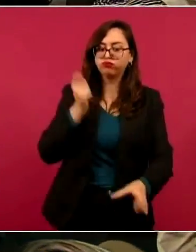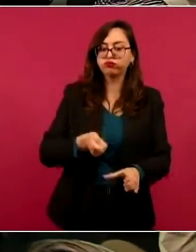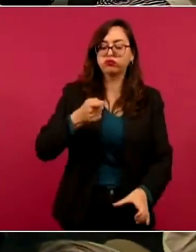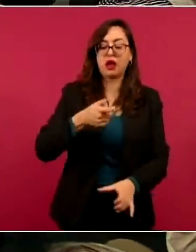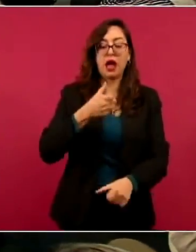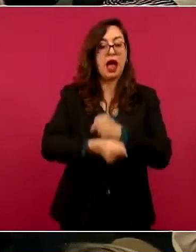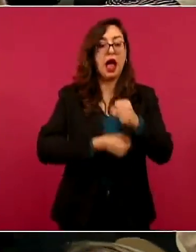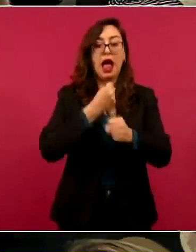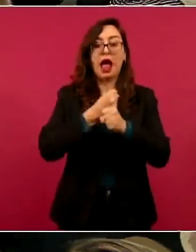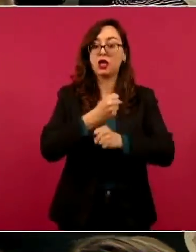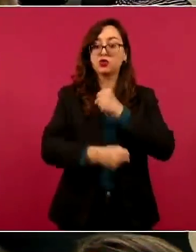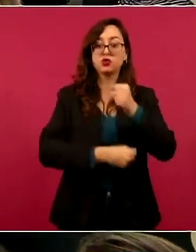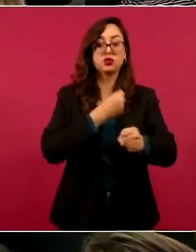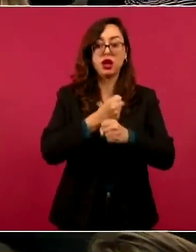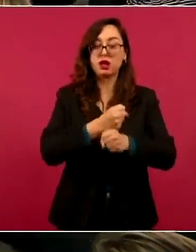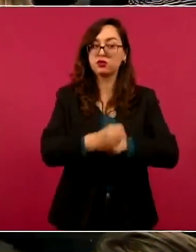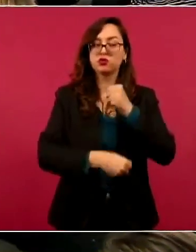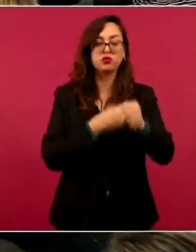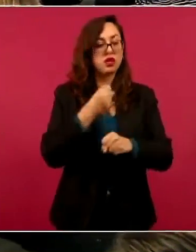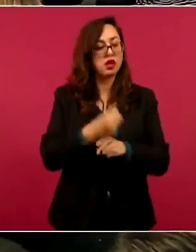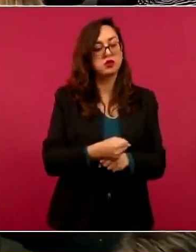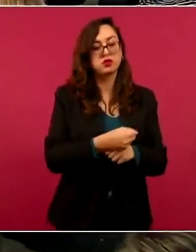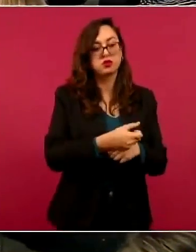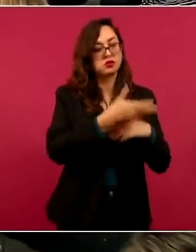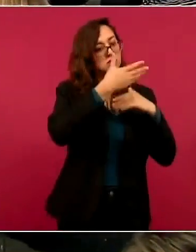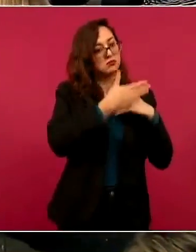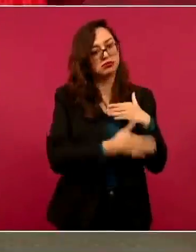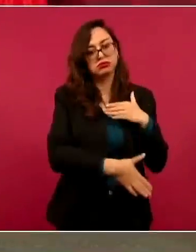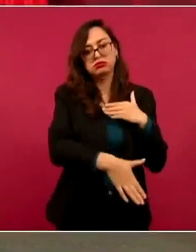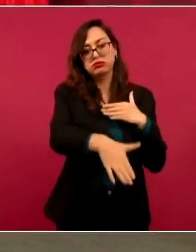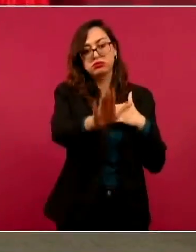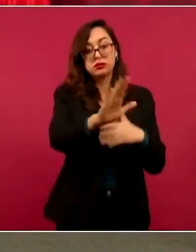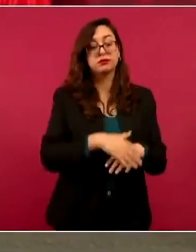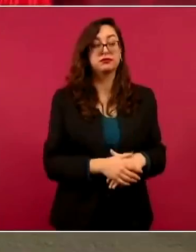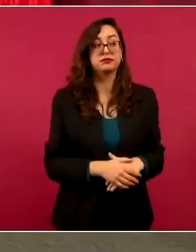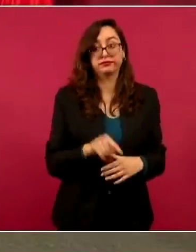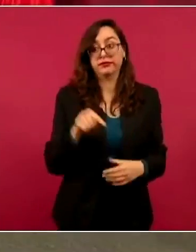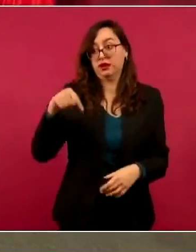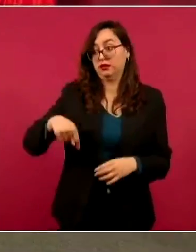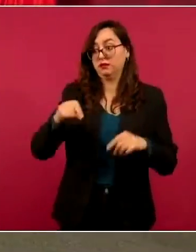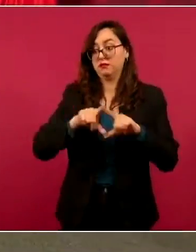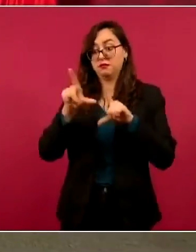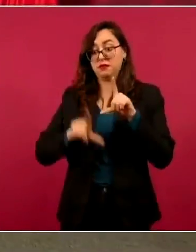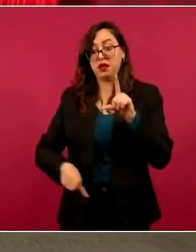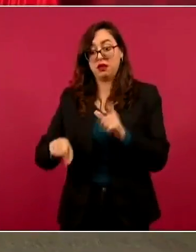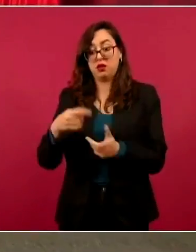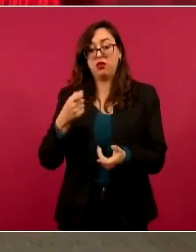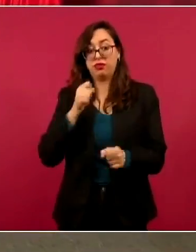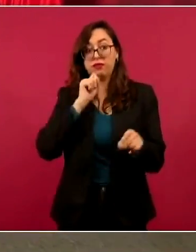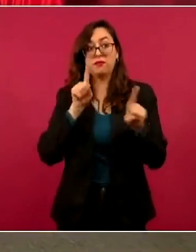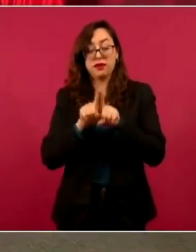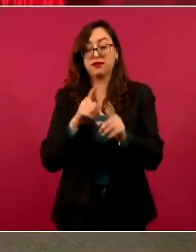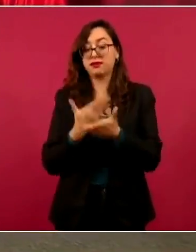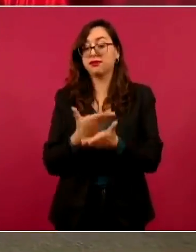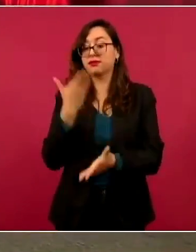Aquí, en el país hay también denuncias